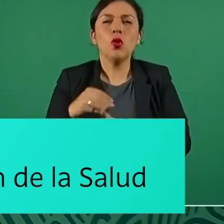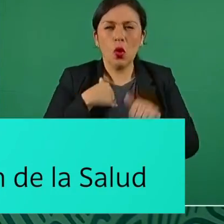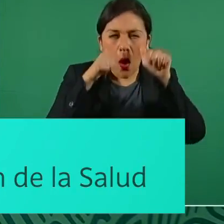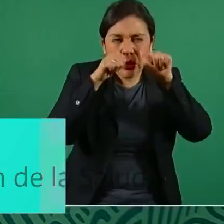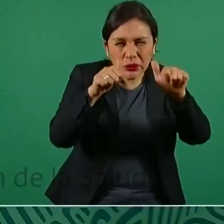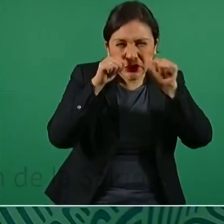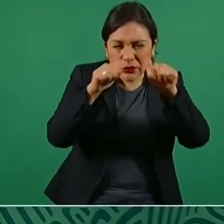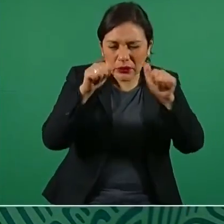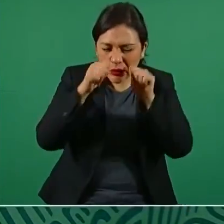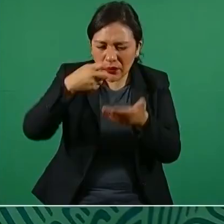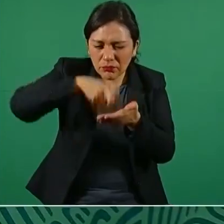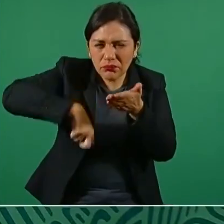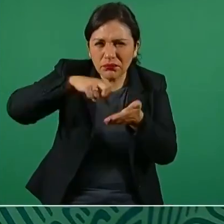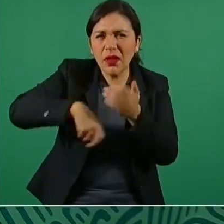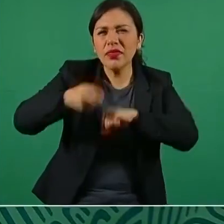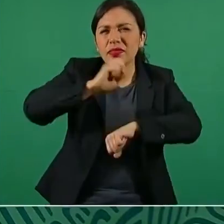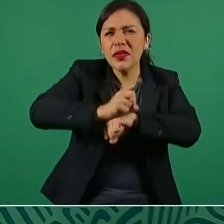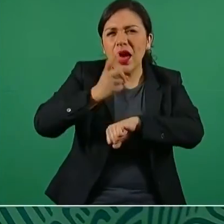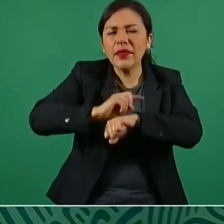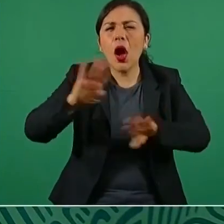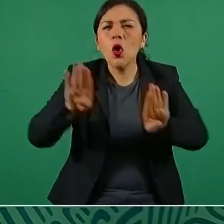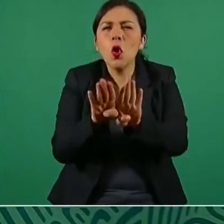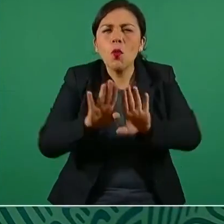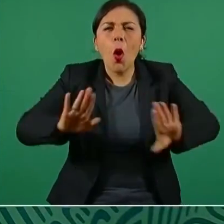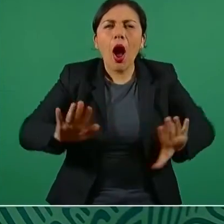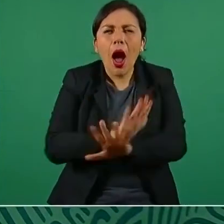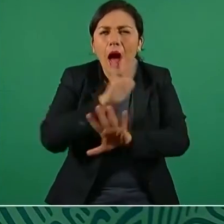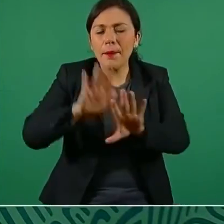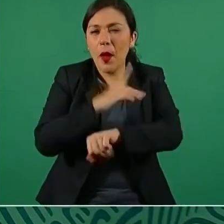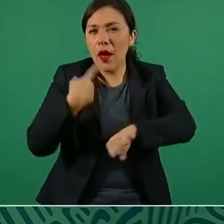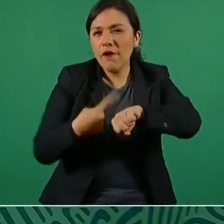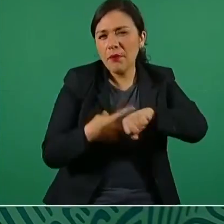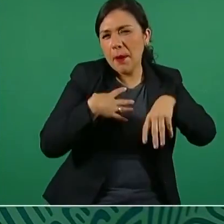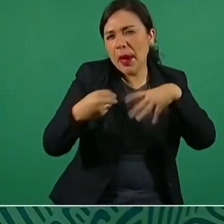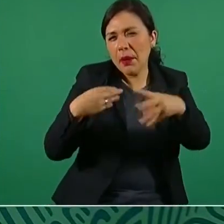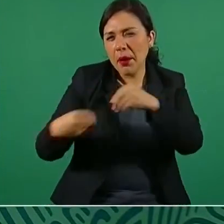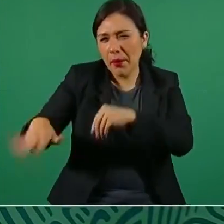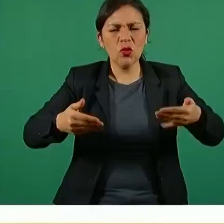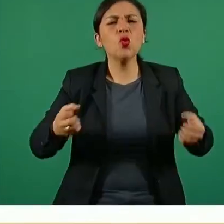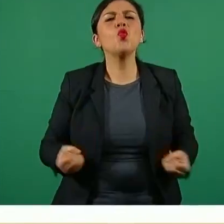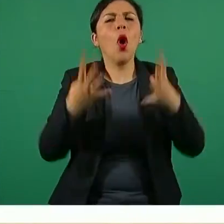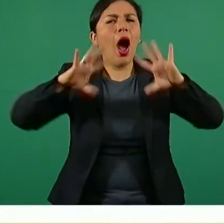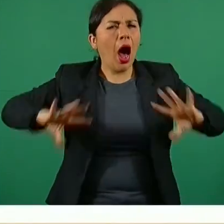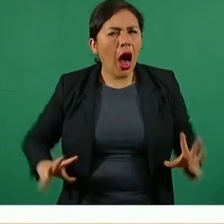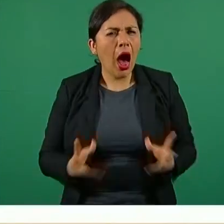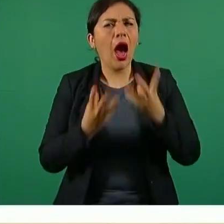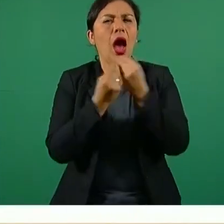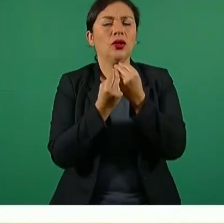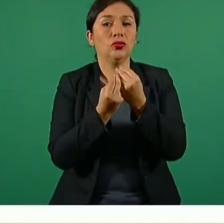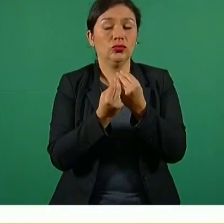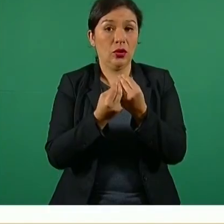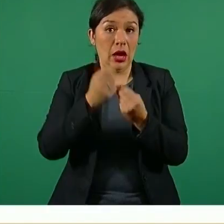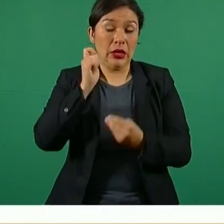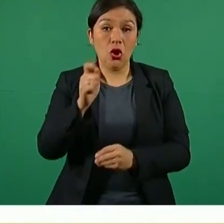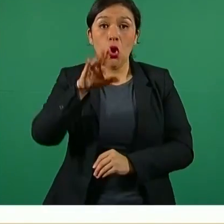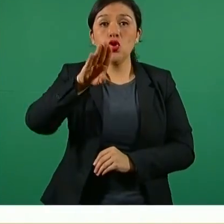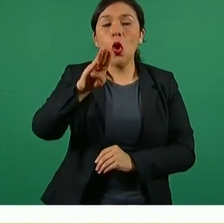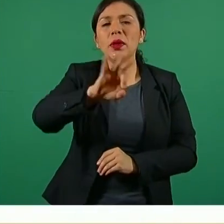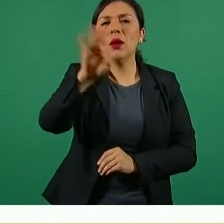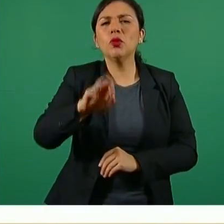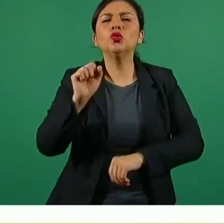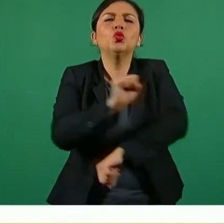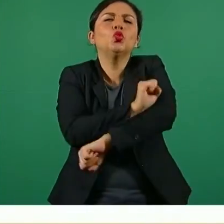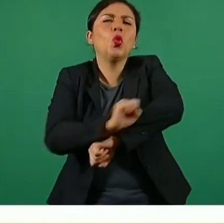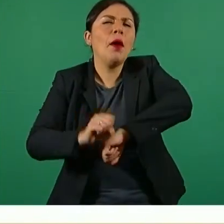en tiempo real de la epidemia. El funcionario federal reiteró a la población que acudan a vacunarse tanto los adultos